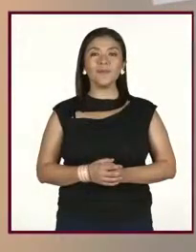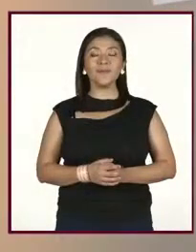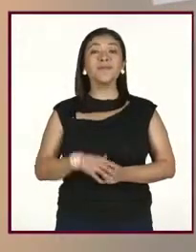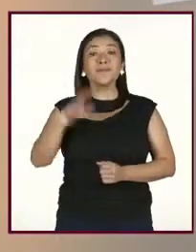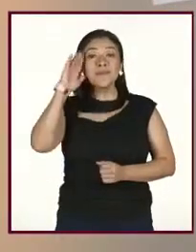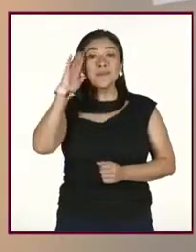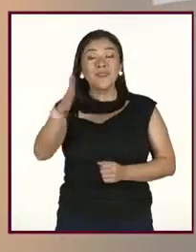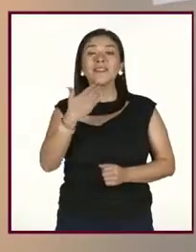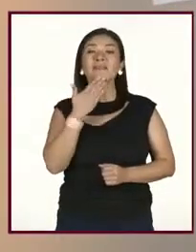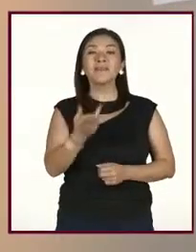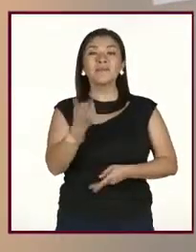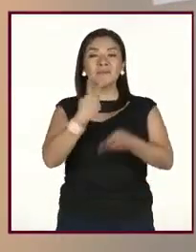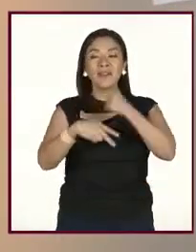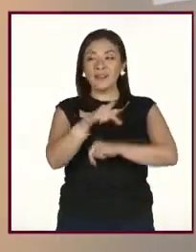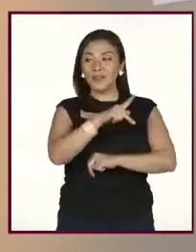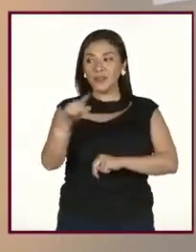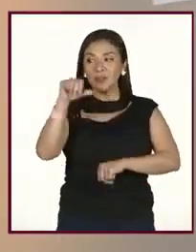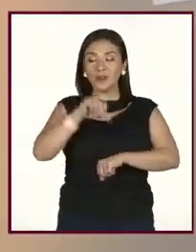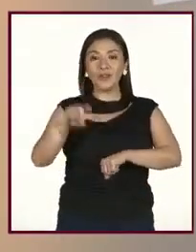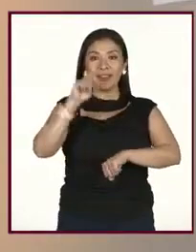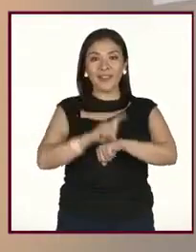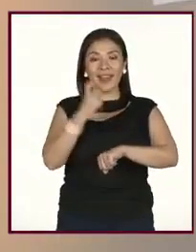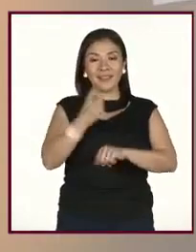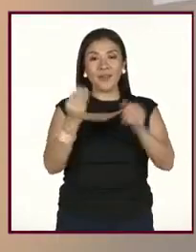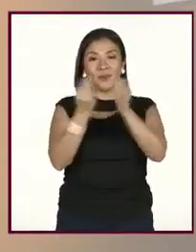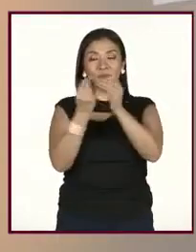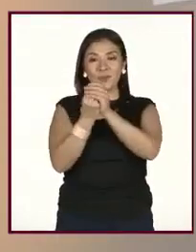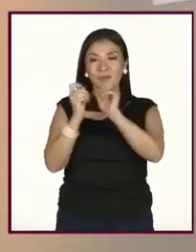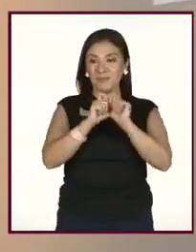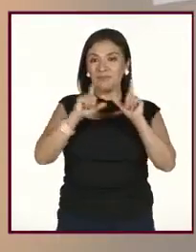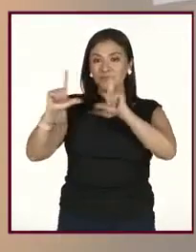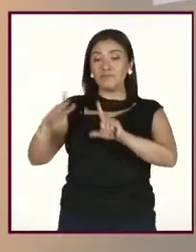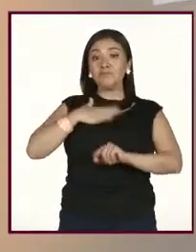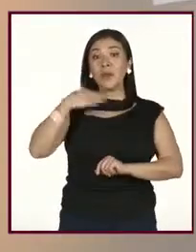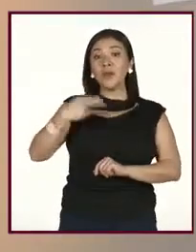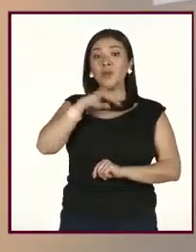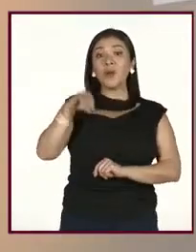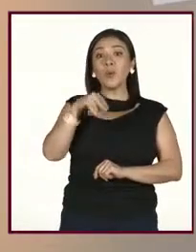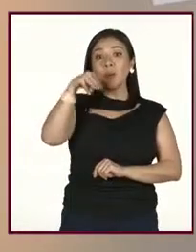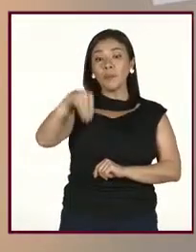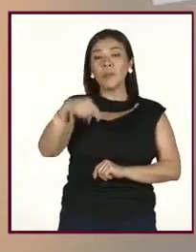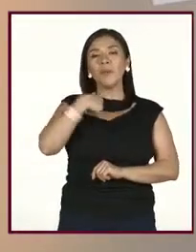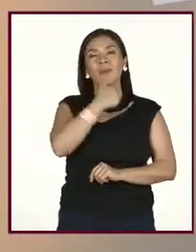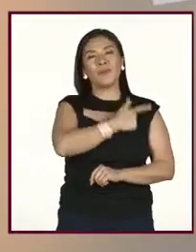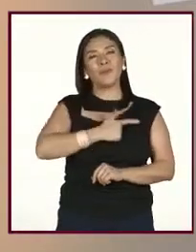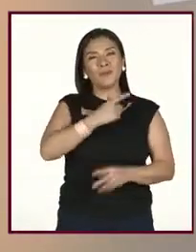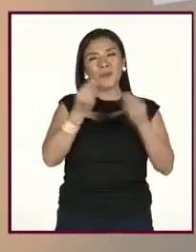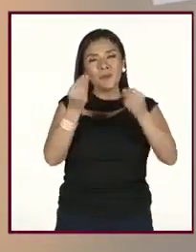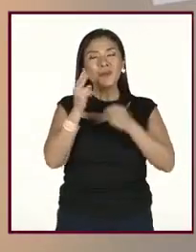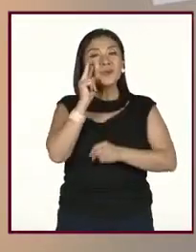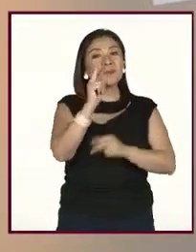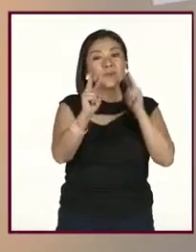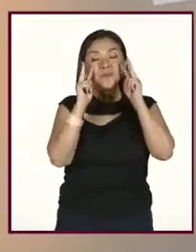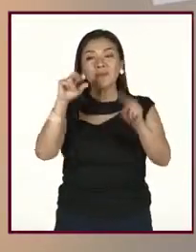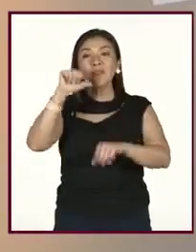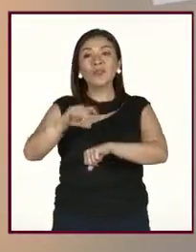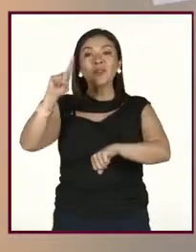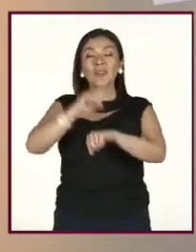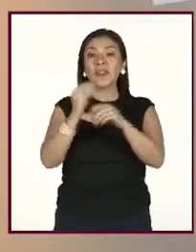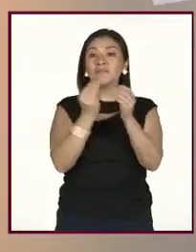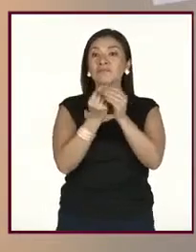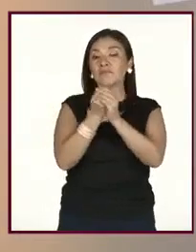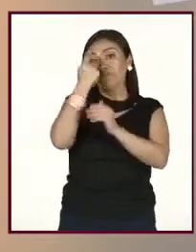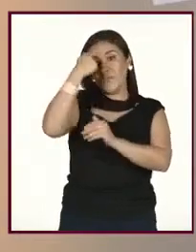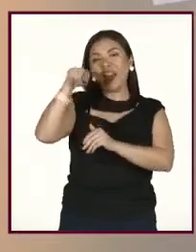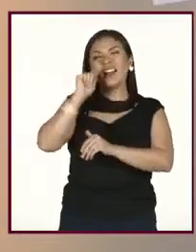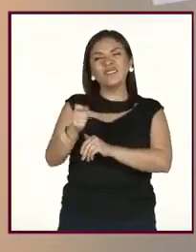Hola, sean bienvenidas y bienvenidos a este seminario virtual. Soy Julieta Mendoza y es un placer recibirlos en esta emisión donde